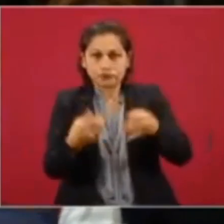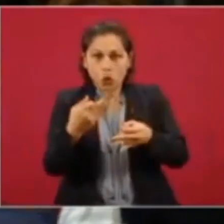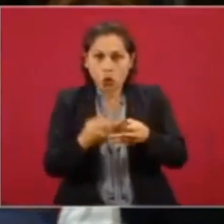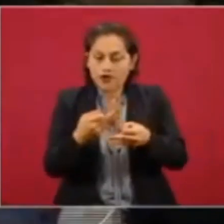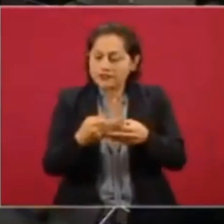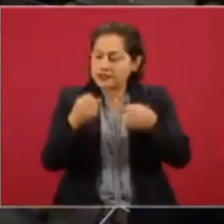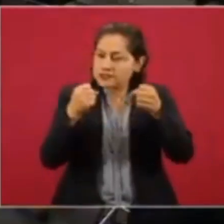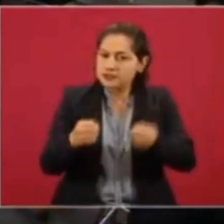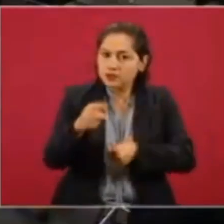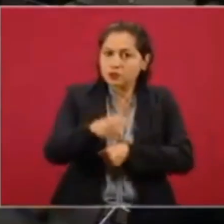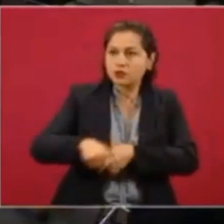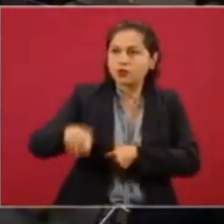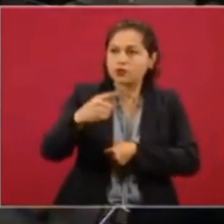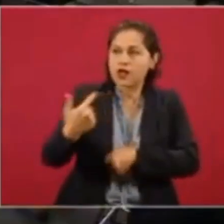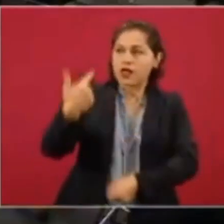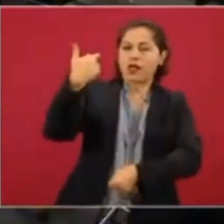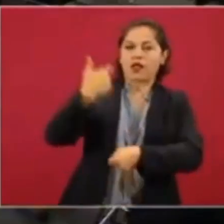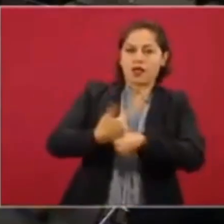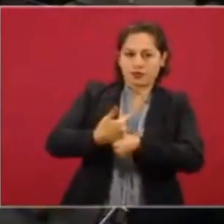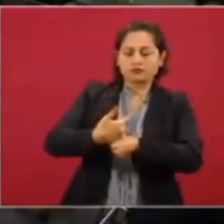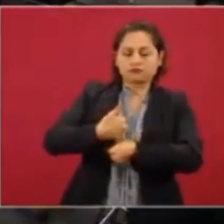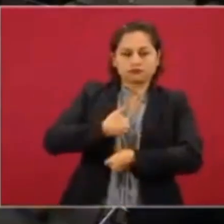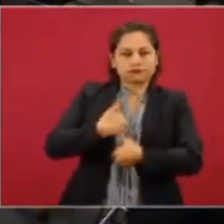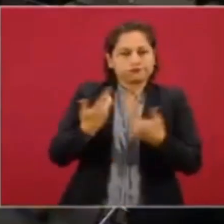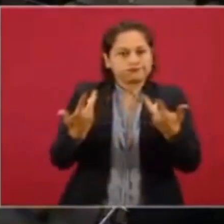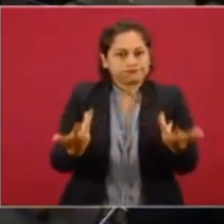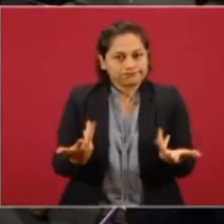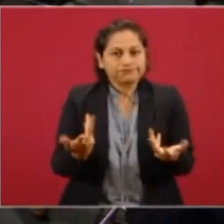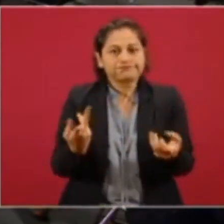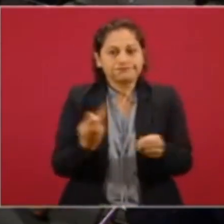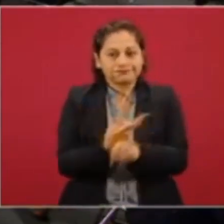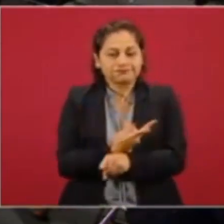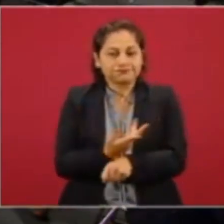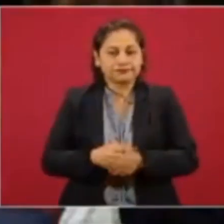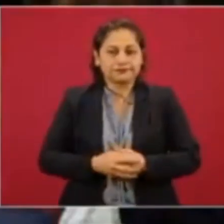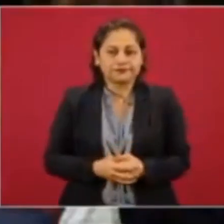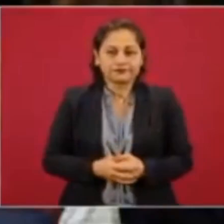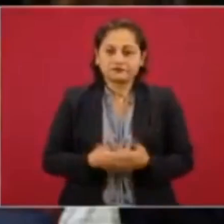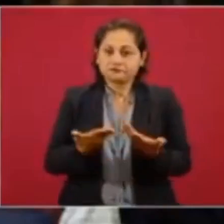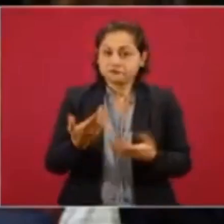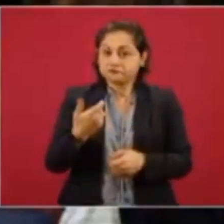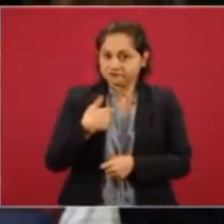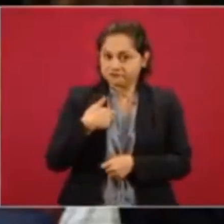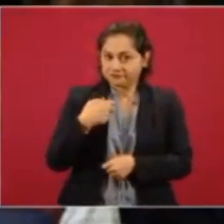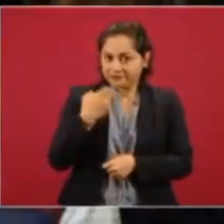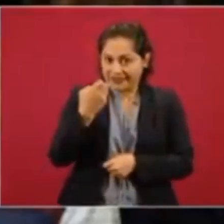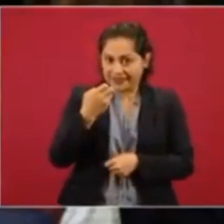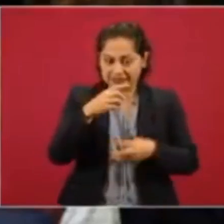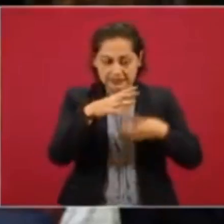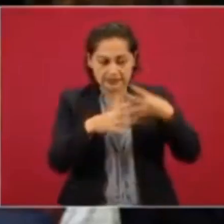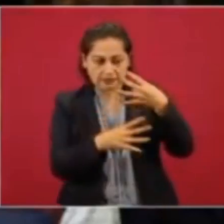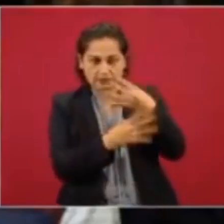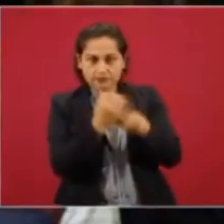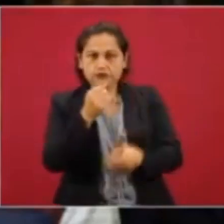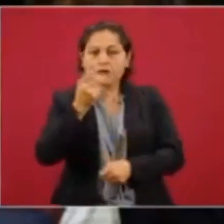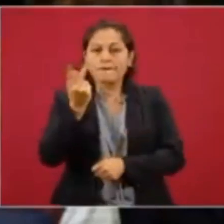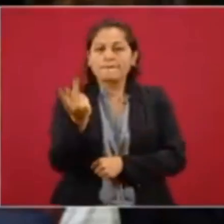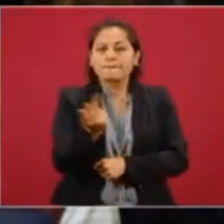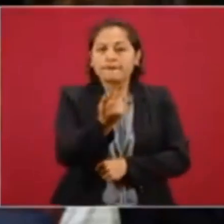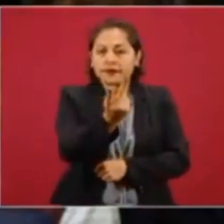General de Jalisco. Esa sería la primera pregunta referente a lo de